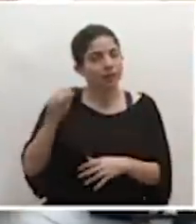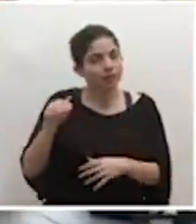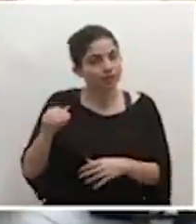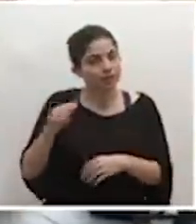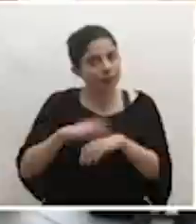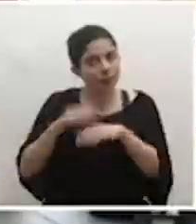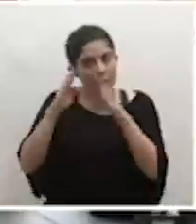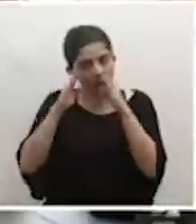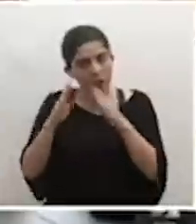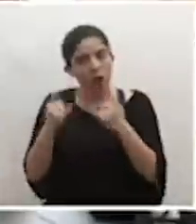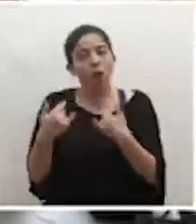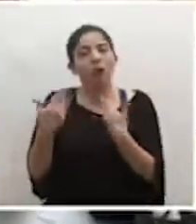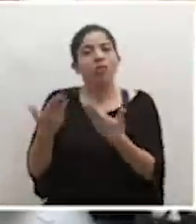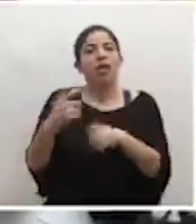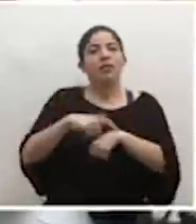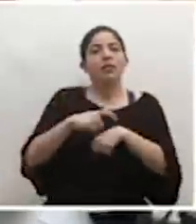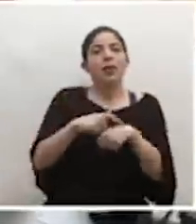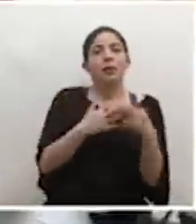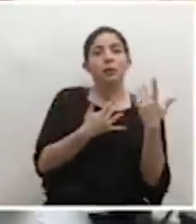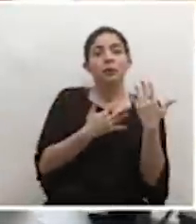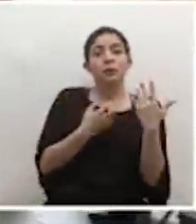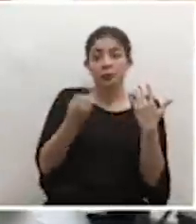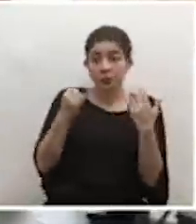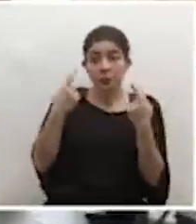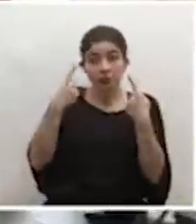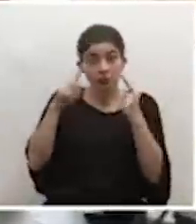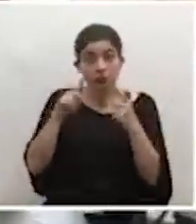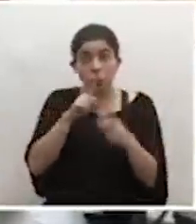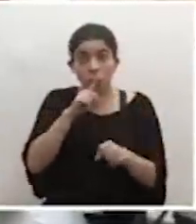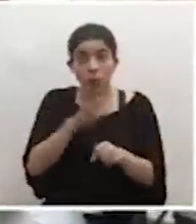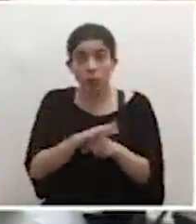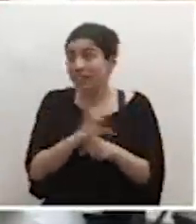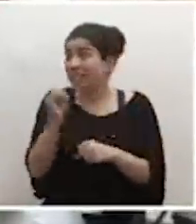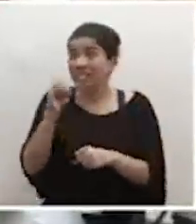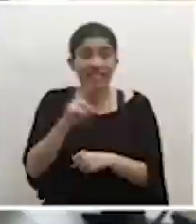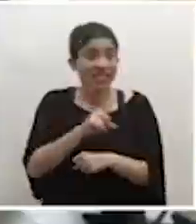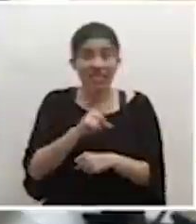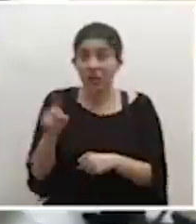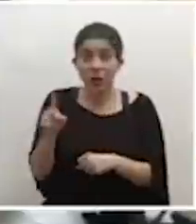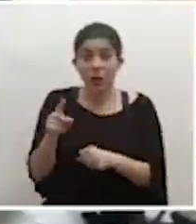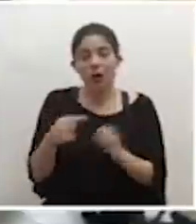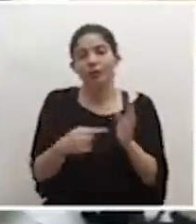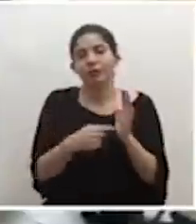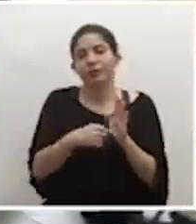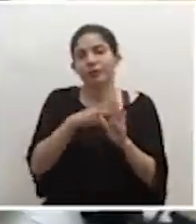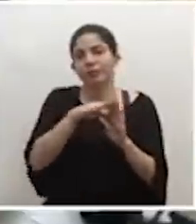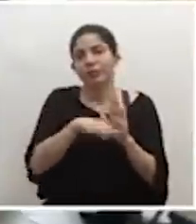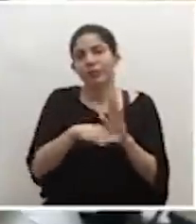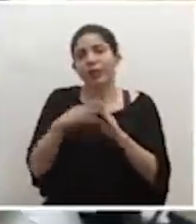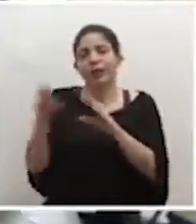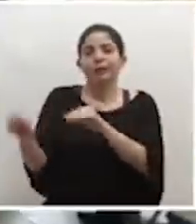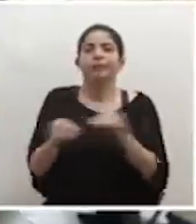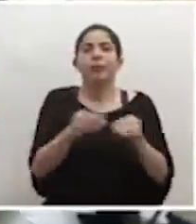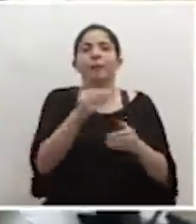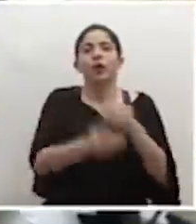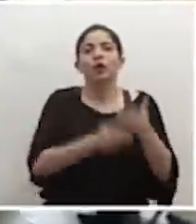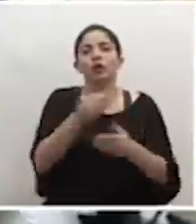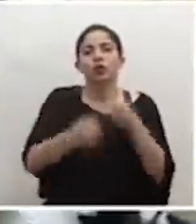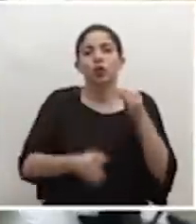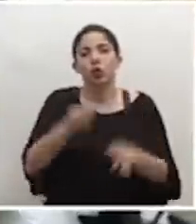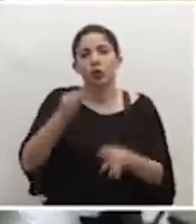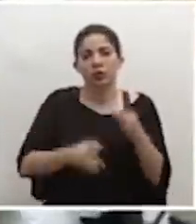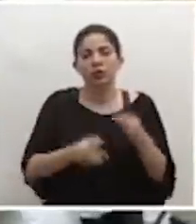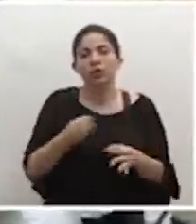darles el plazo establecido para ver si cumple y si no, pues ya utilizar todos los mecanismos para judicializar todos los